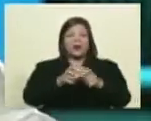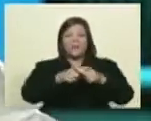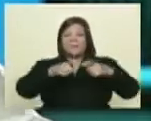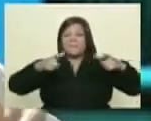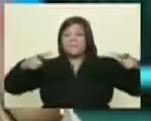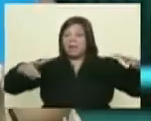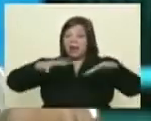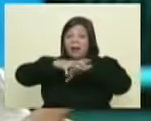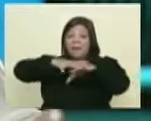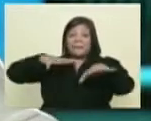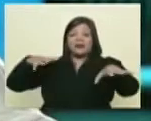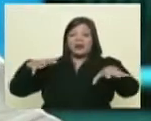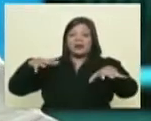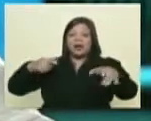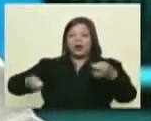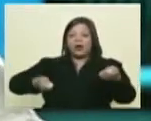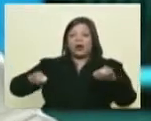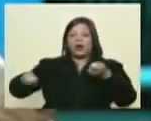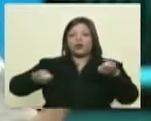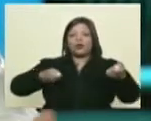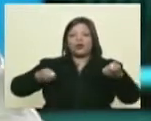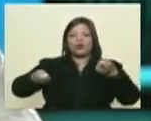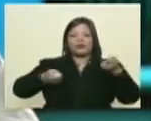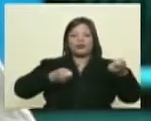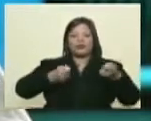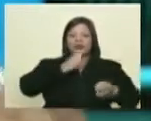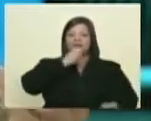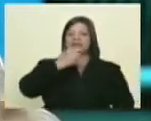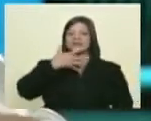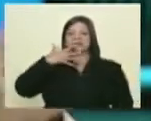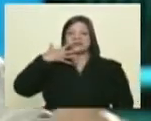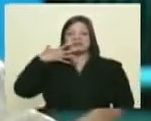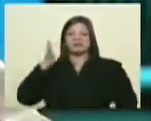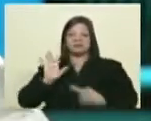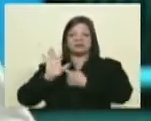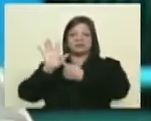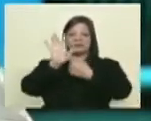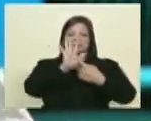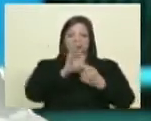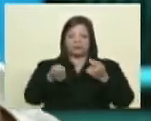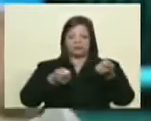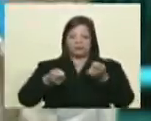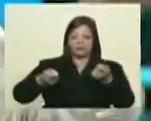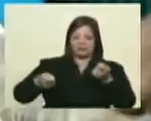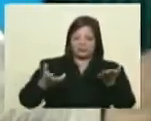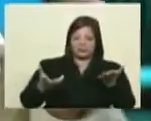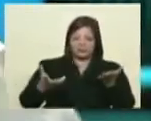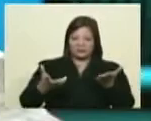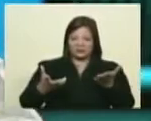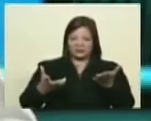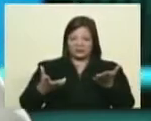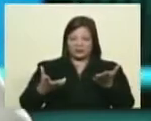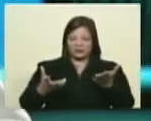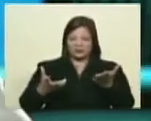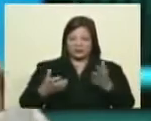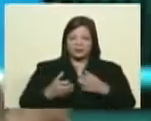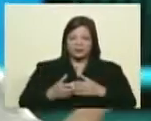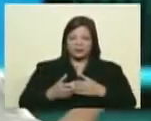de la profesión ha hecho que hoy en día sea una figura en franca extinción la figura del del